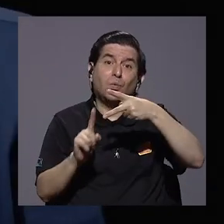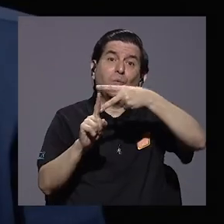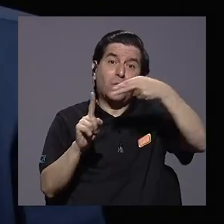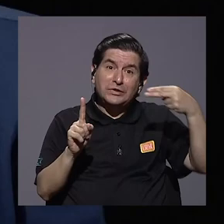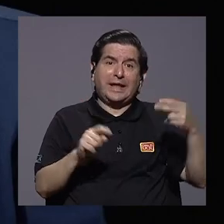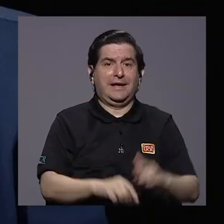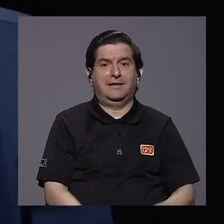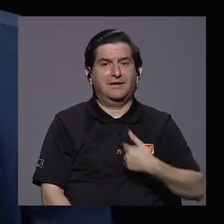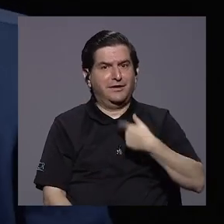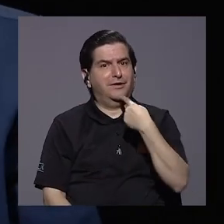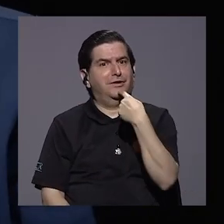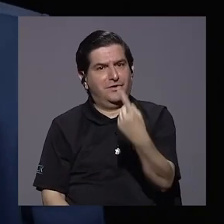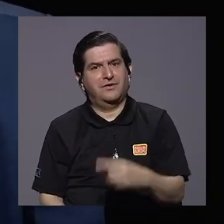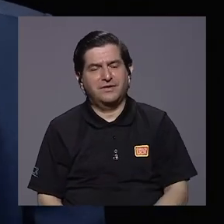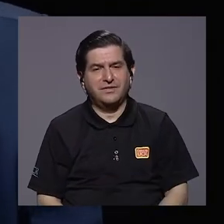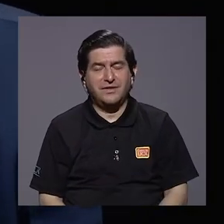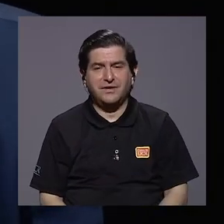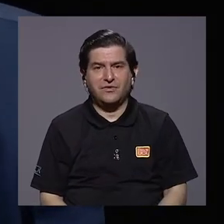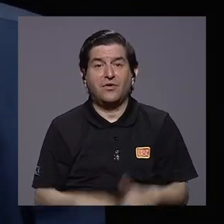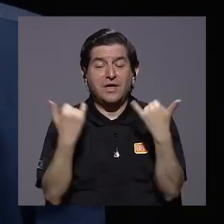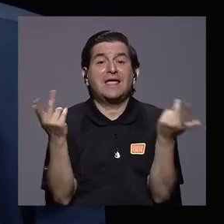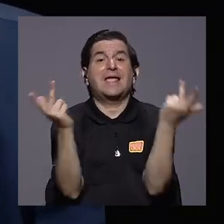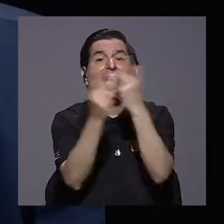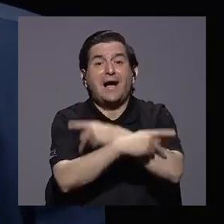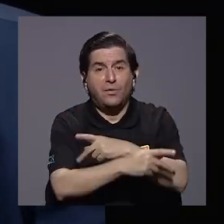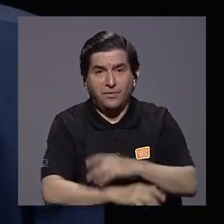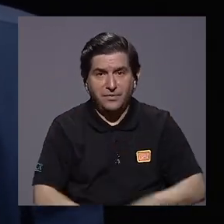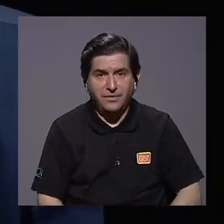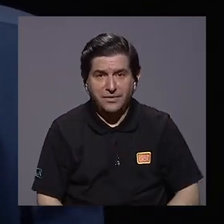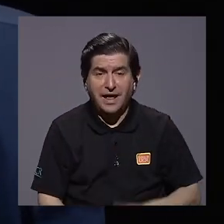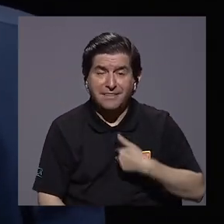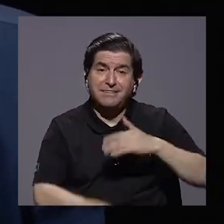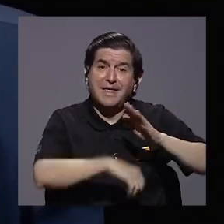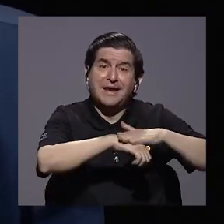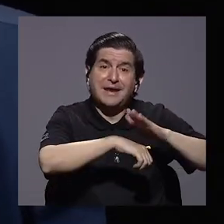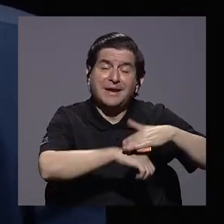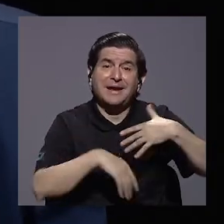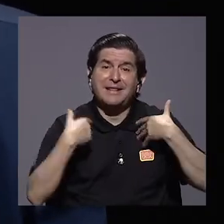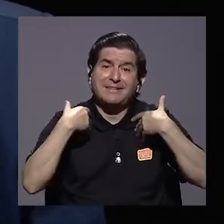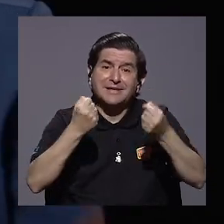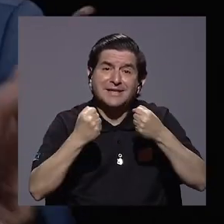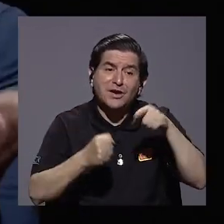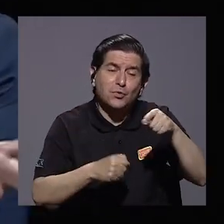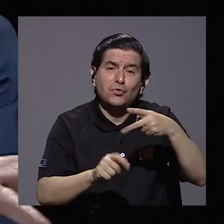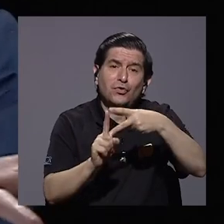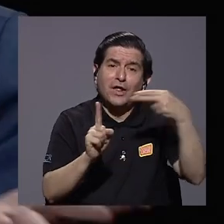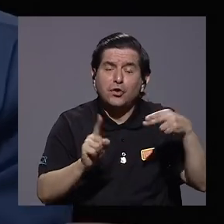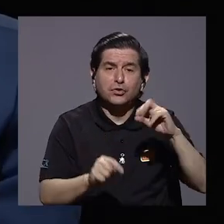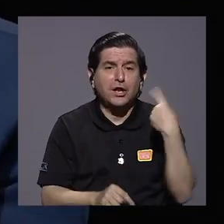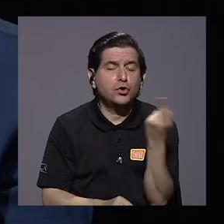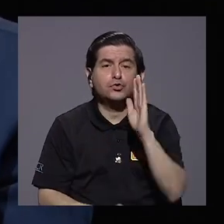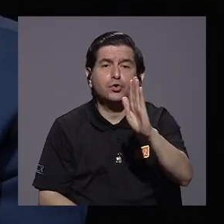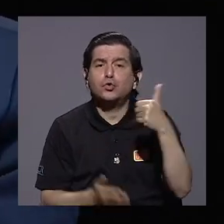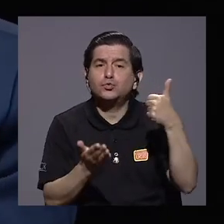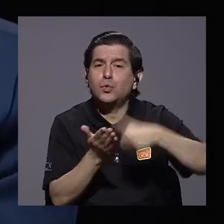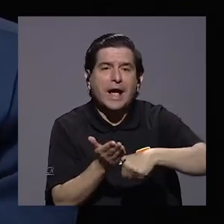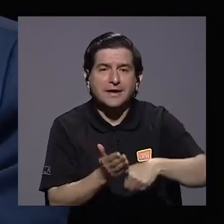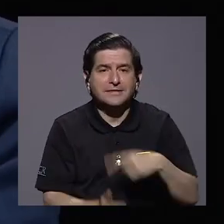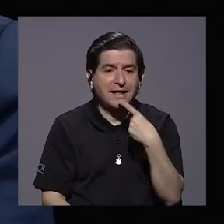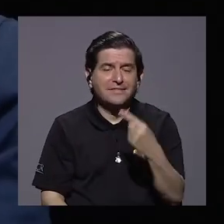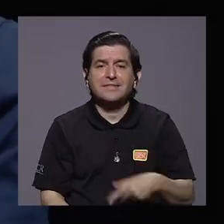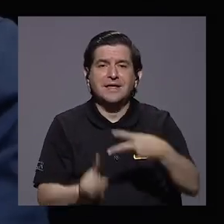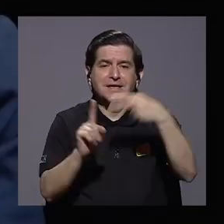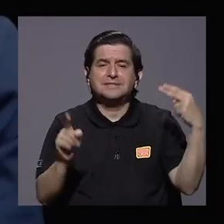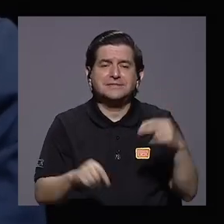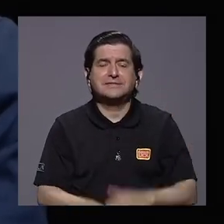Y se lo digo porque... Sí, y ahora es más grave, porque ahora tiene que tener el permiso de salud del hotel. No solo es su carta, sino usted tiene que decirle al hotel